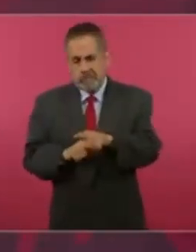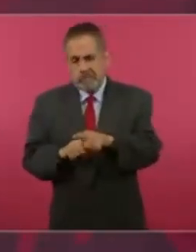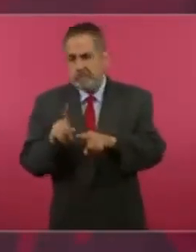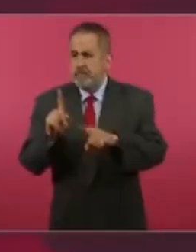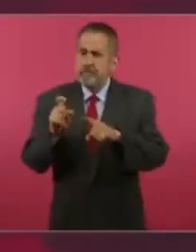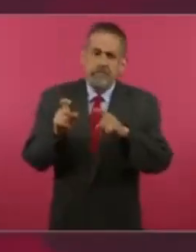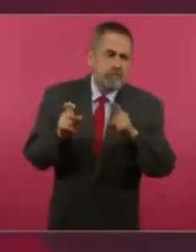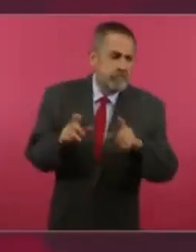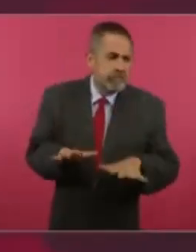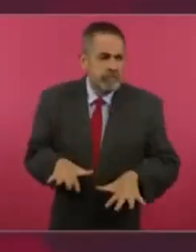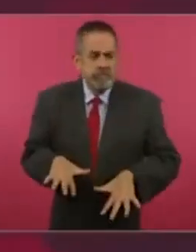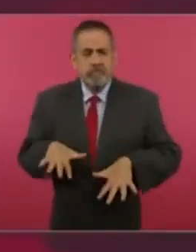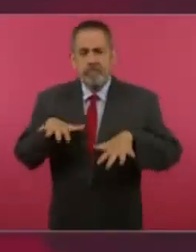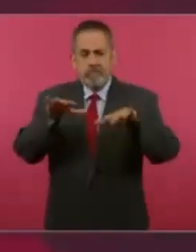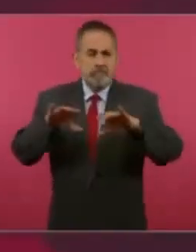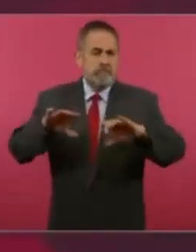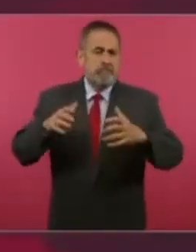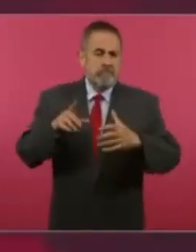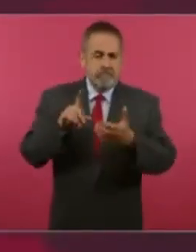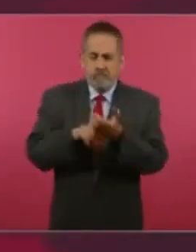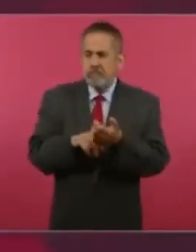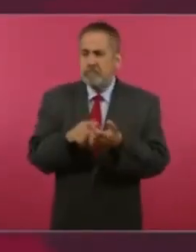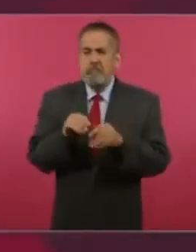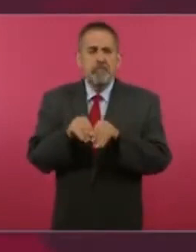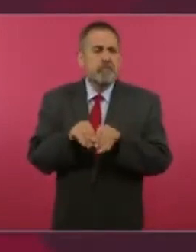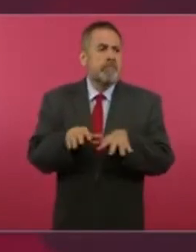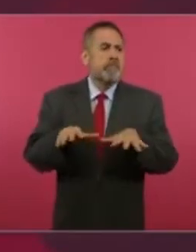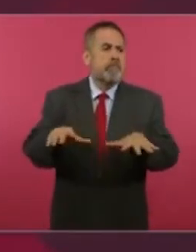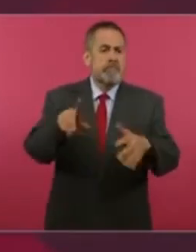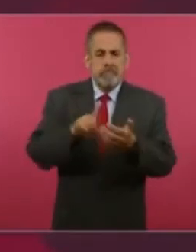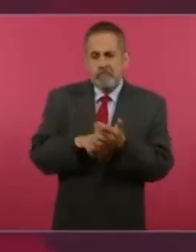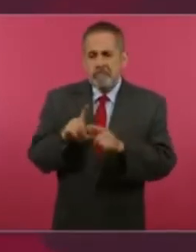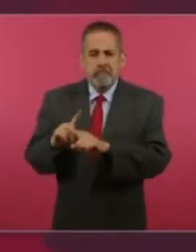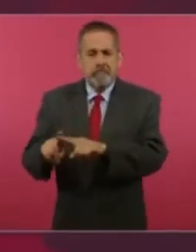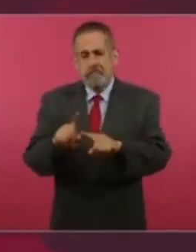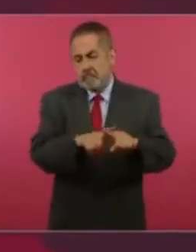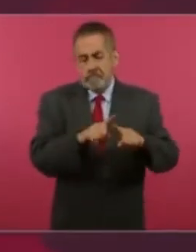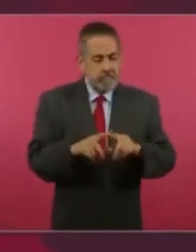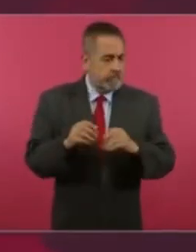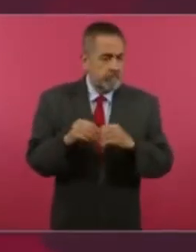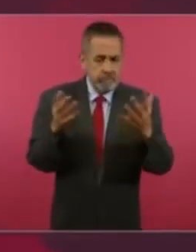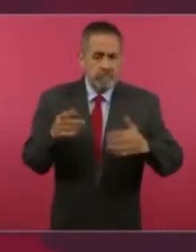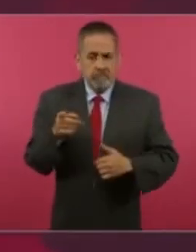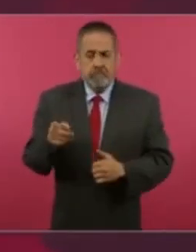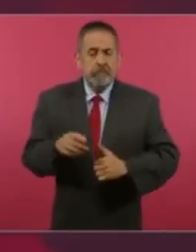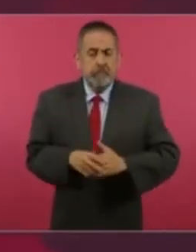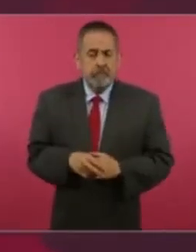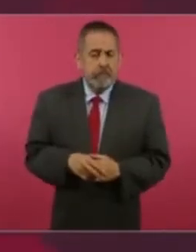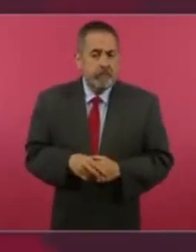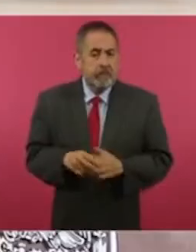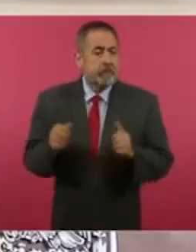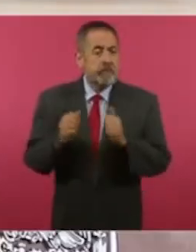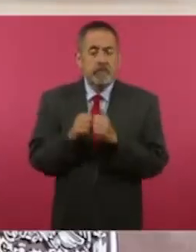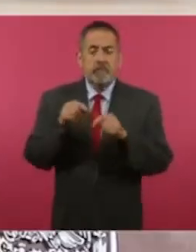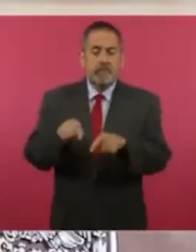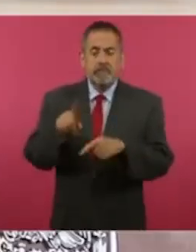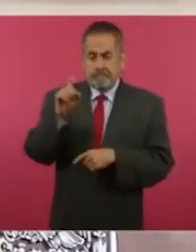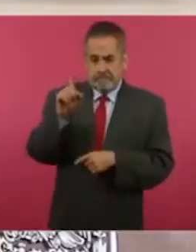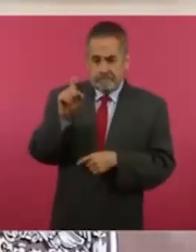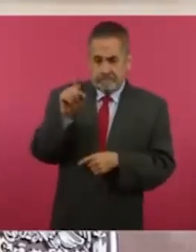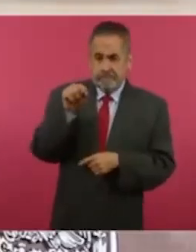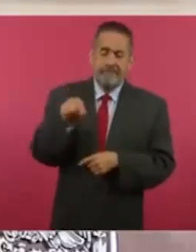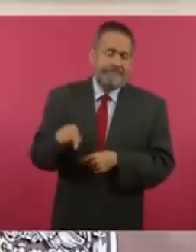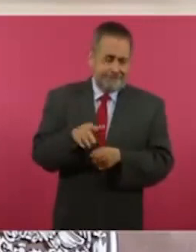sistema de riego, de canales y, desde luego, de abasto de agua,